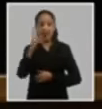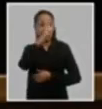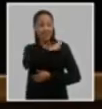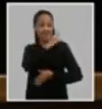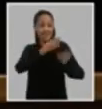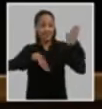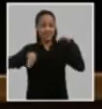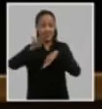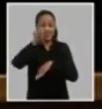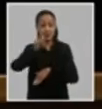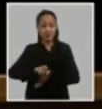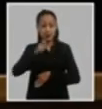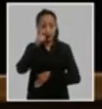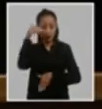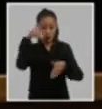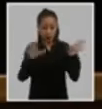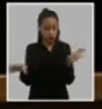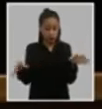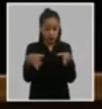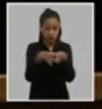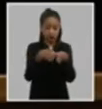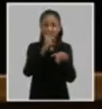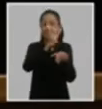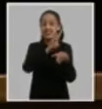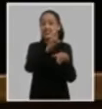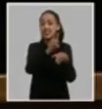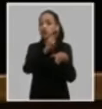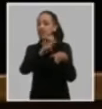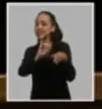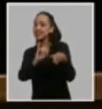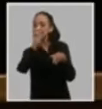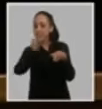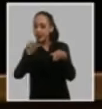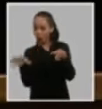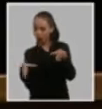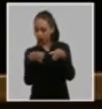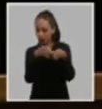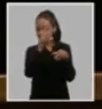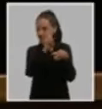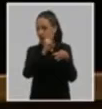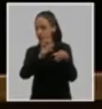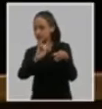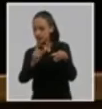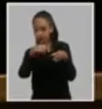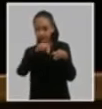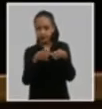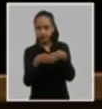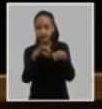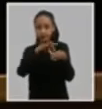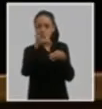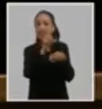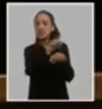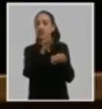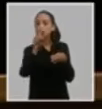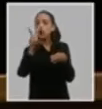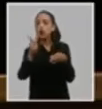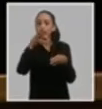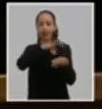estuvo integrada por ciento treinta y seis compañeros de ellos ciento doce delegados